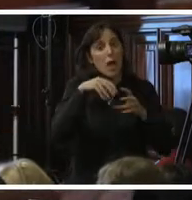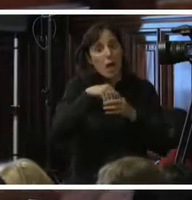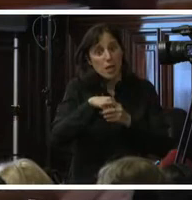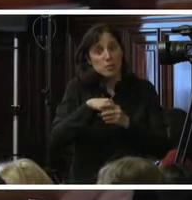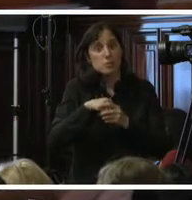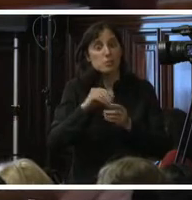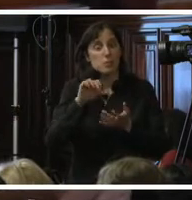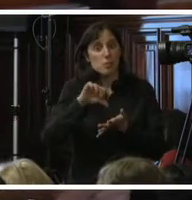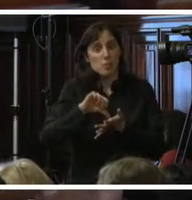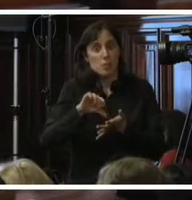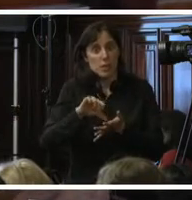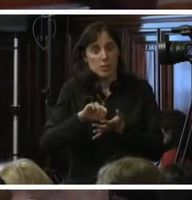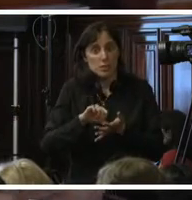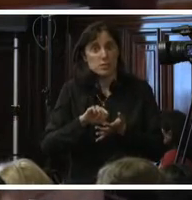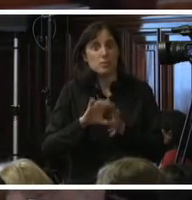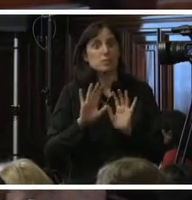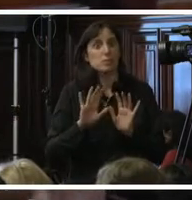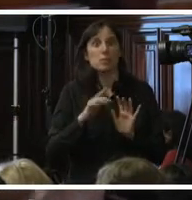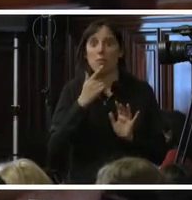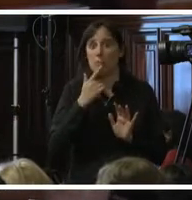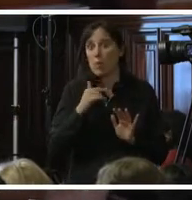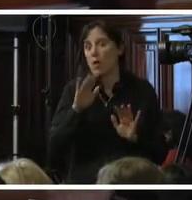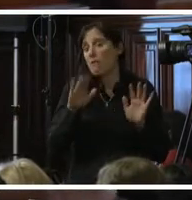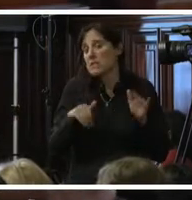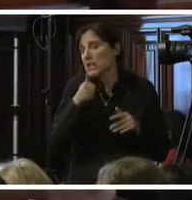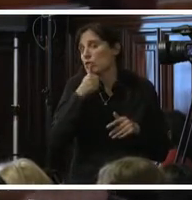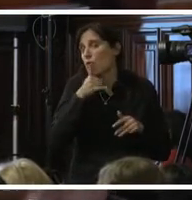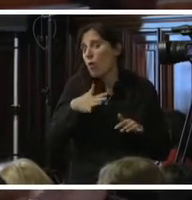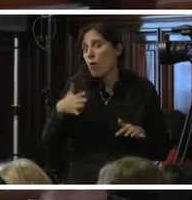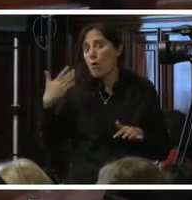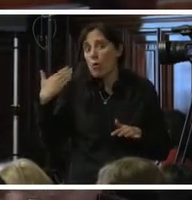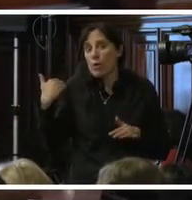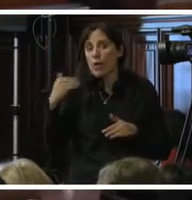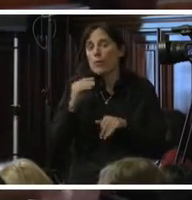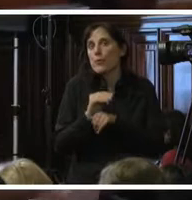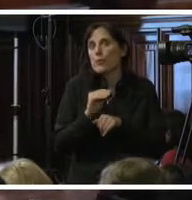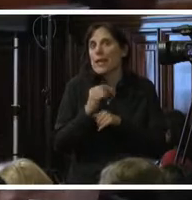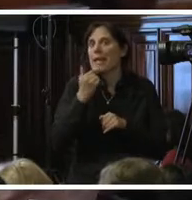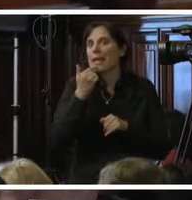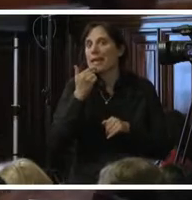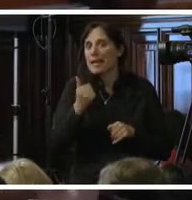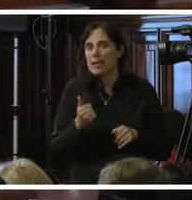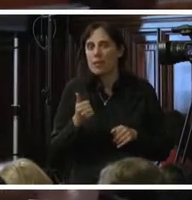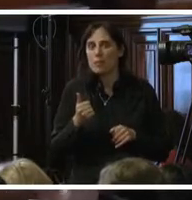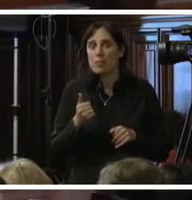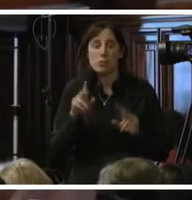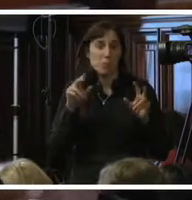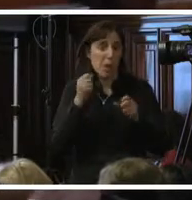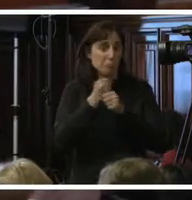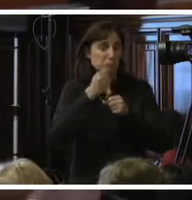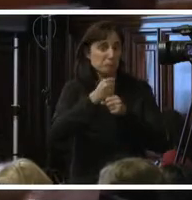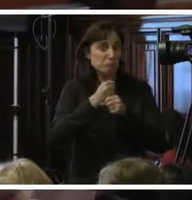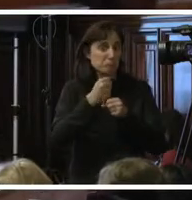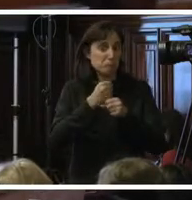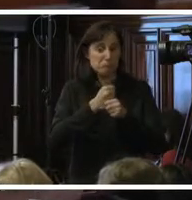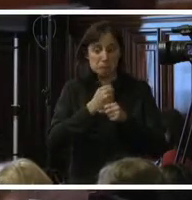no estar relacionados con la migración, sino incluso con procesos históricos, culturales. Si hablamos, por ejemplo, de la trata laboral, que es